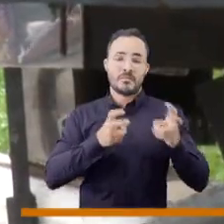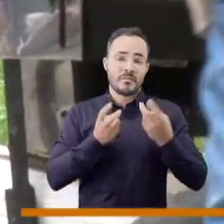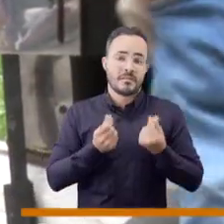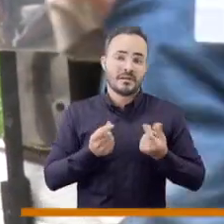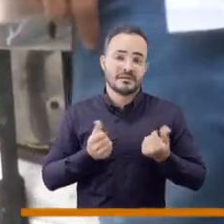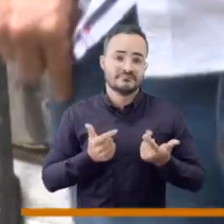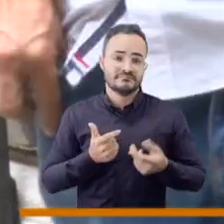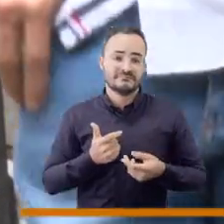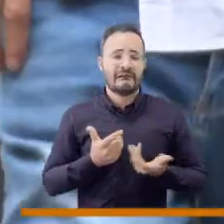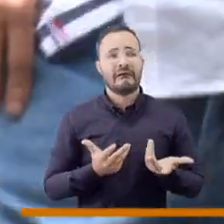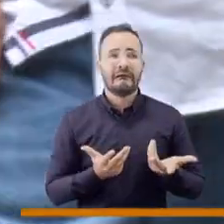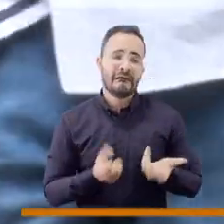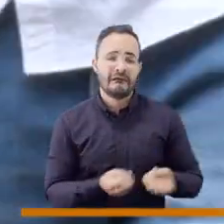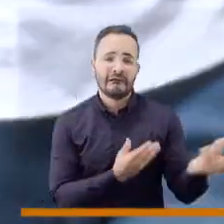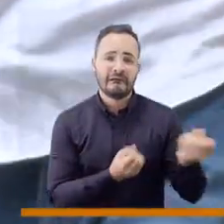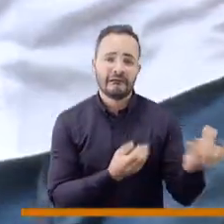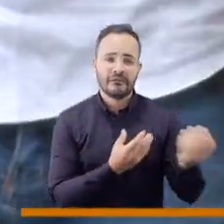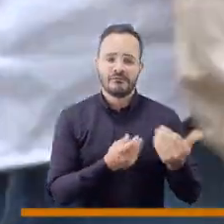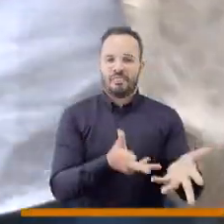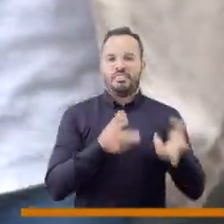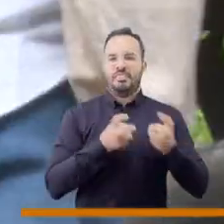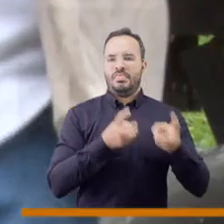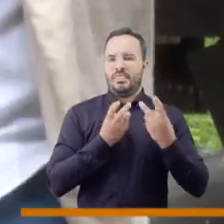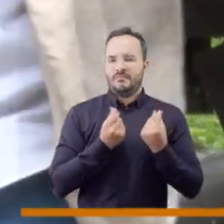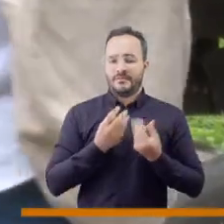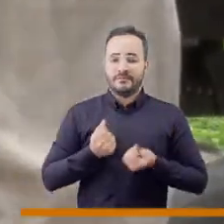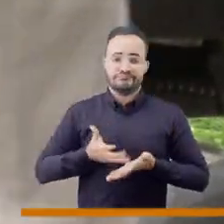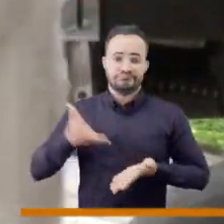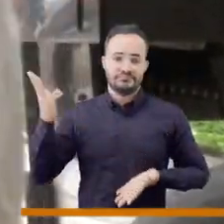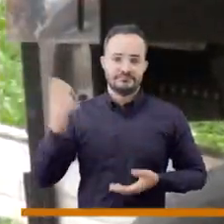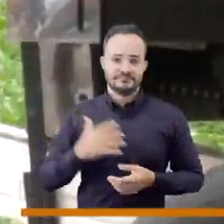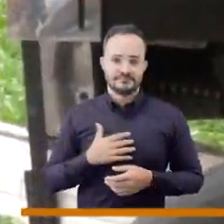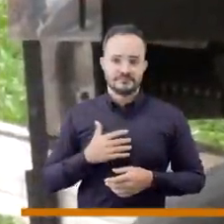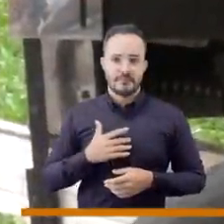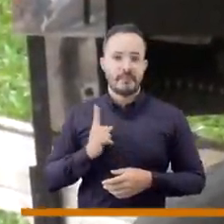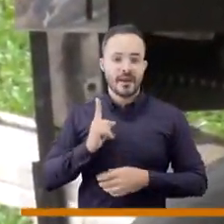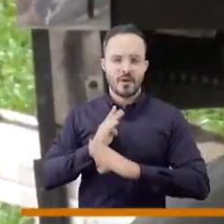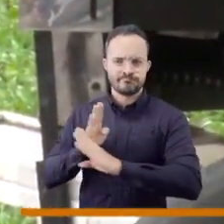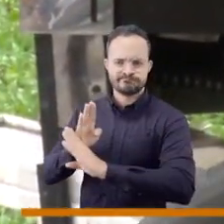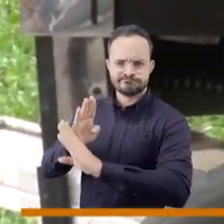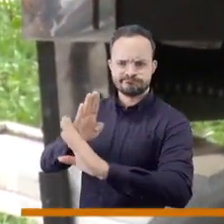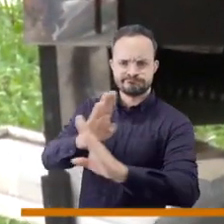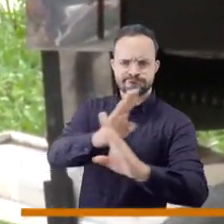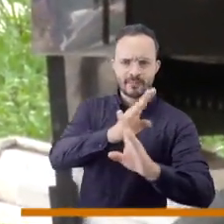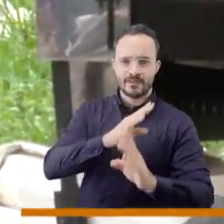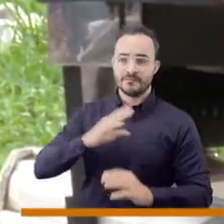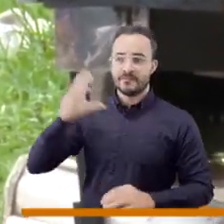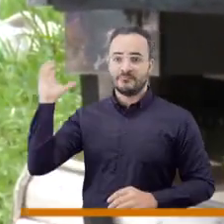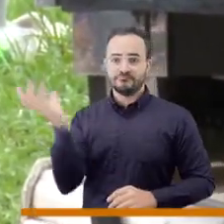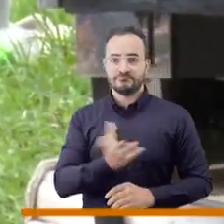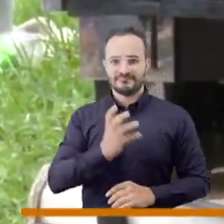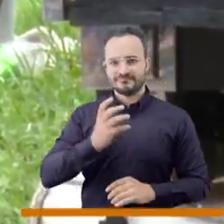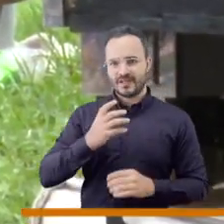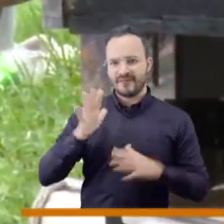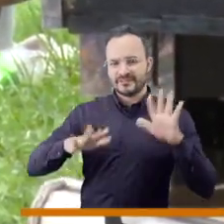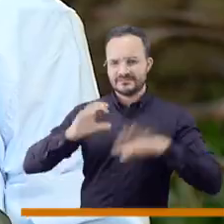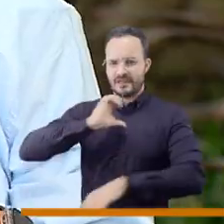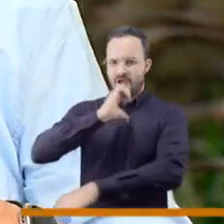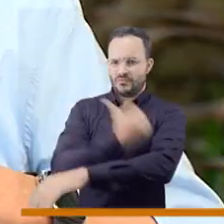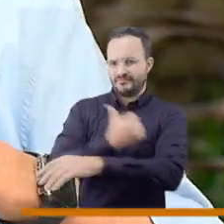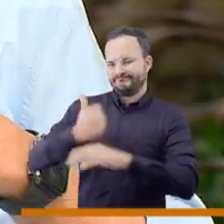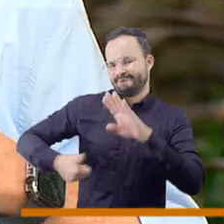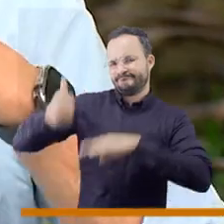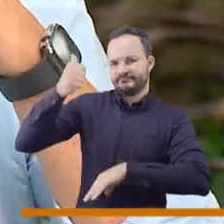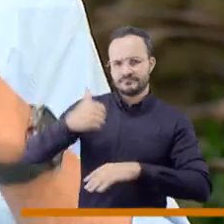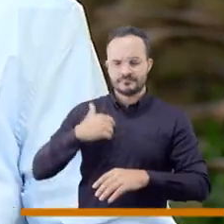enriqueciendo muchísimo con el dolor y la situación de ellos y que hacen guetos, ¿para qué? Para que la autoridad no entre. Para